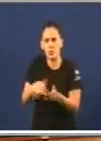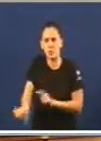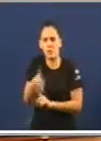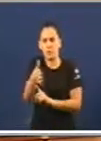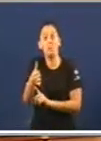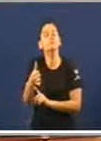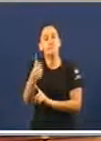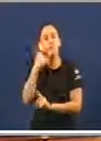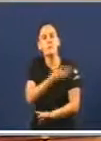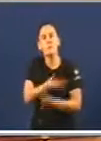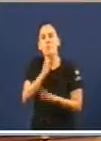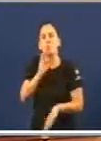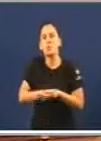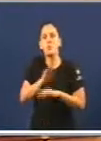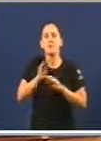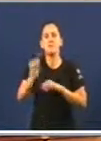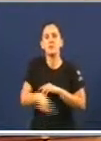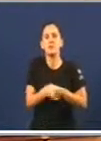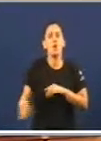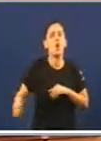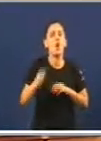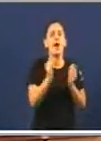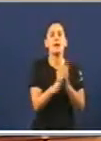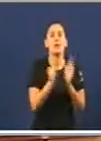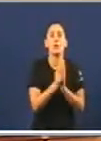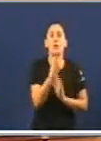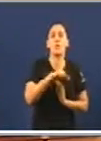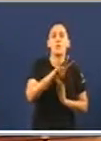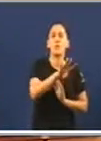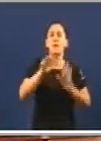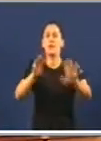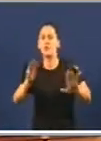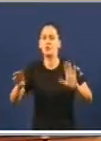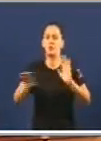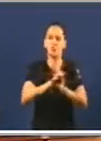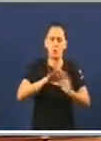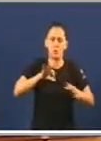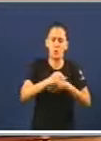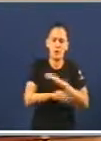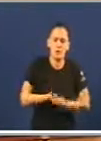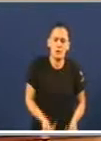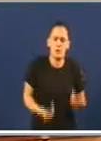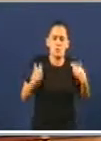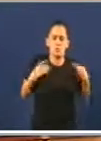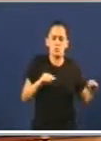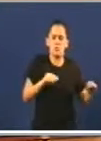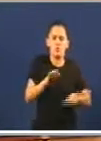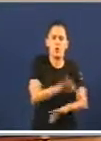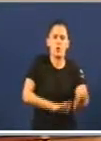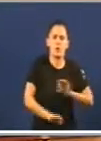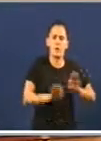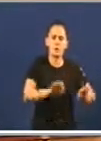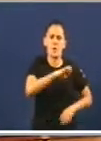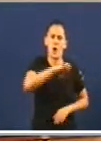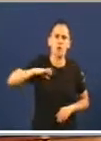O artigo 148 da Constitución ampara que competencia da comunidade autónoma organización das súas institucións de autogoberno